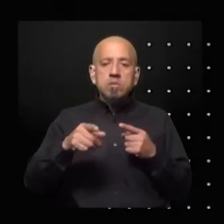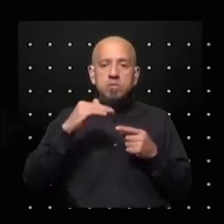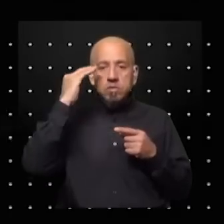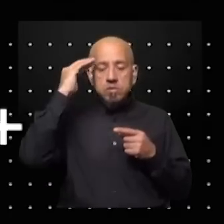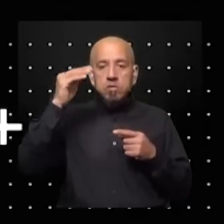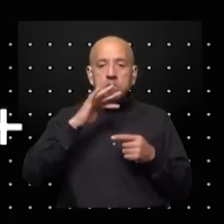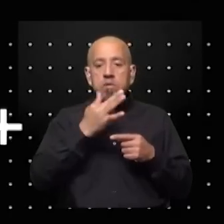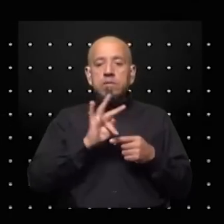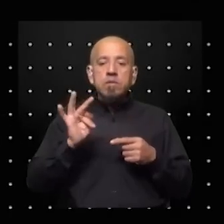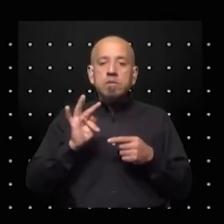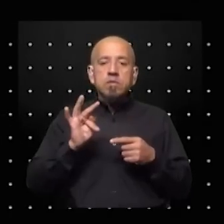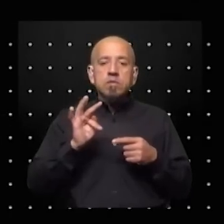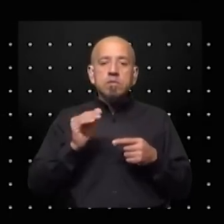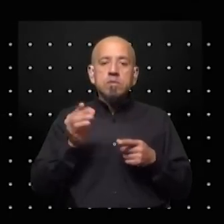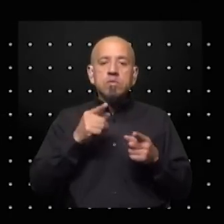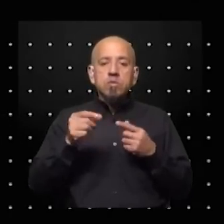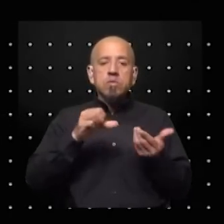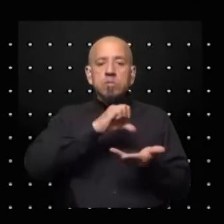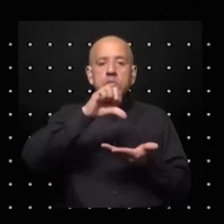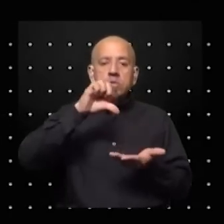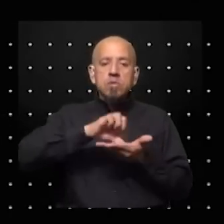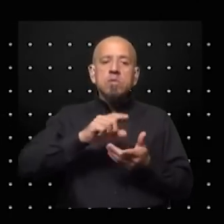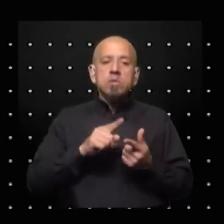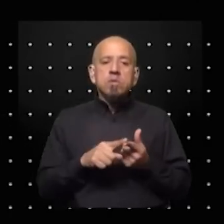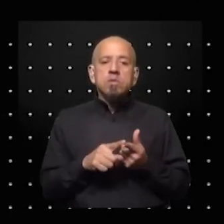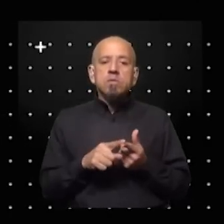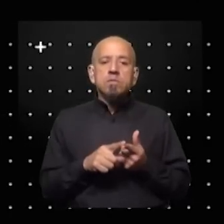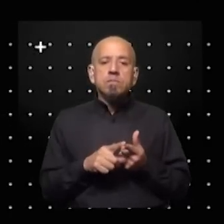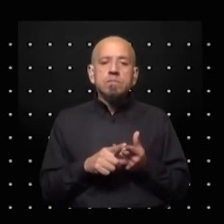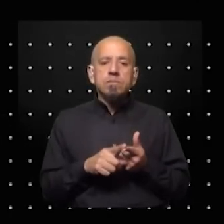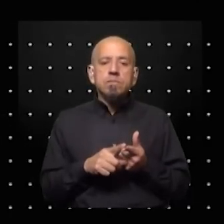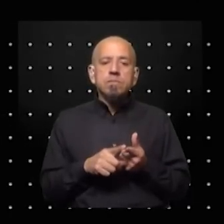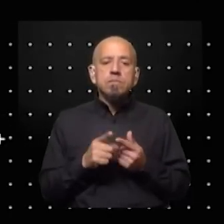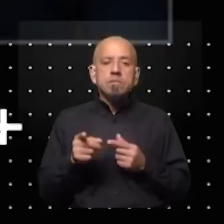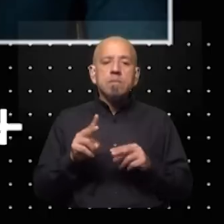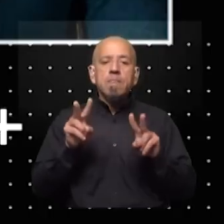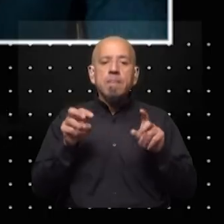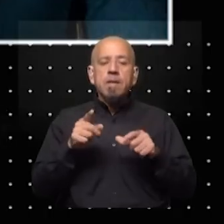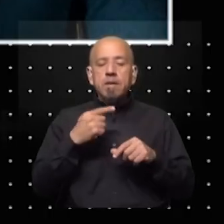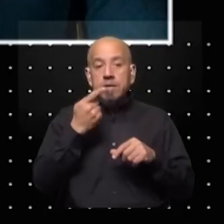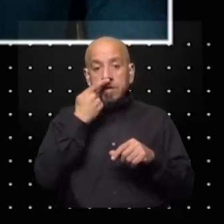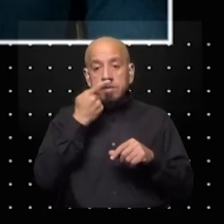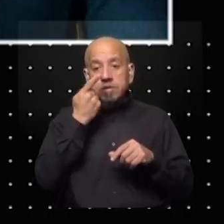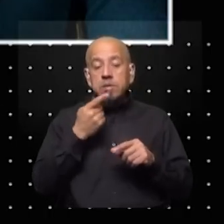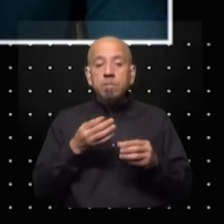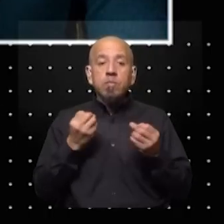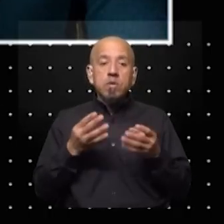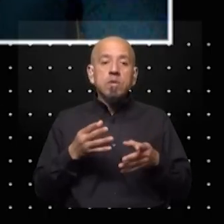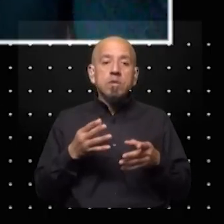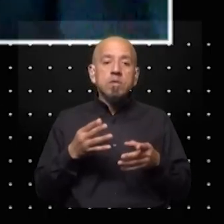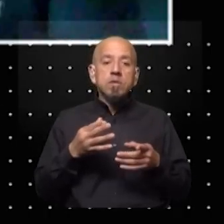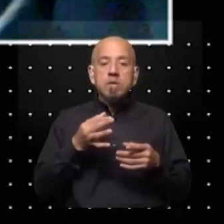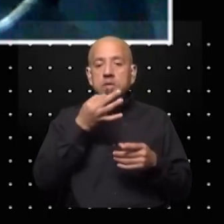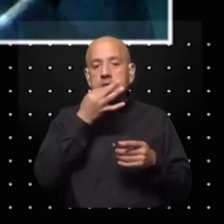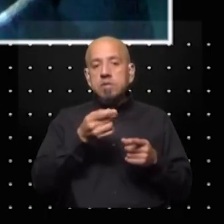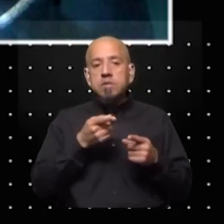francesa en todos los países del Sahel. Sí, ese es un tema también, Joséán, interesante porque hablábamos